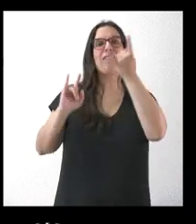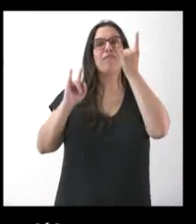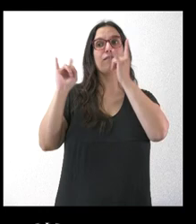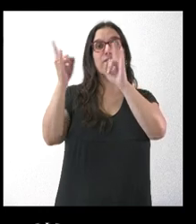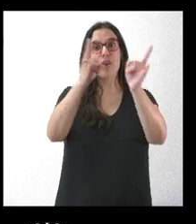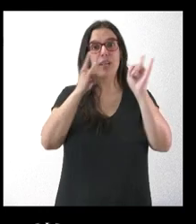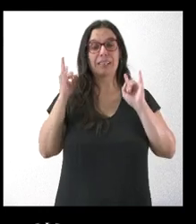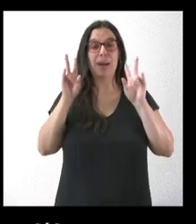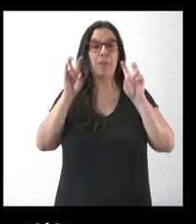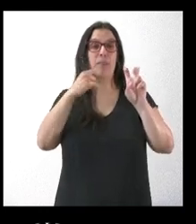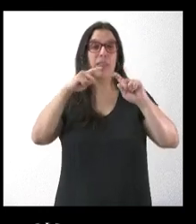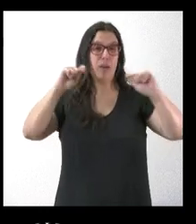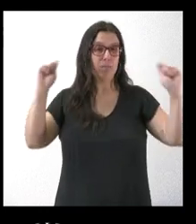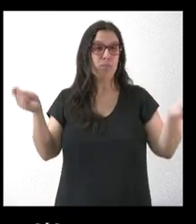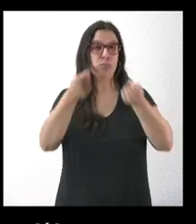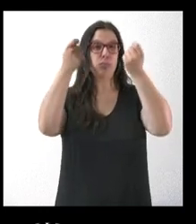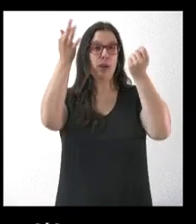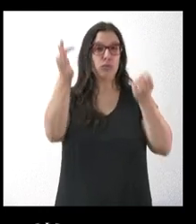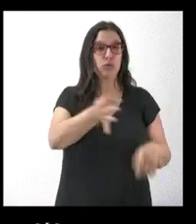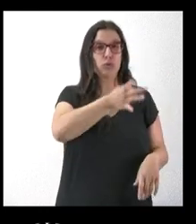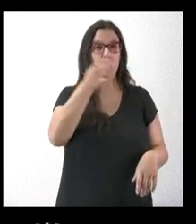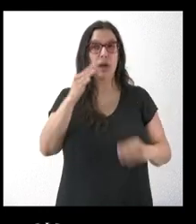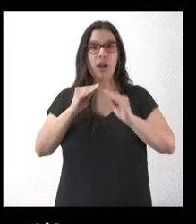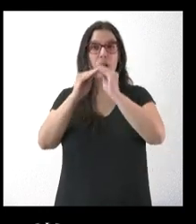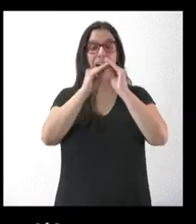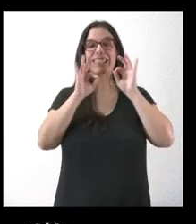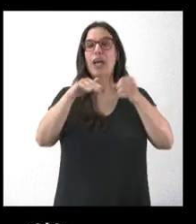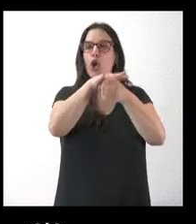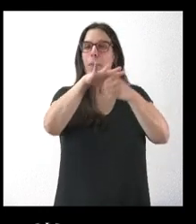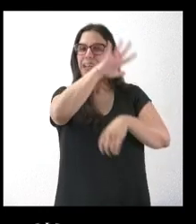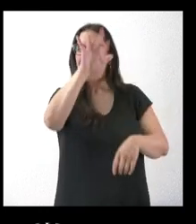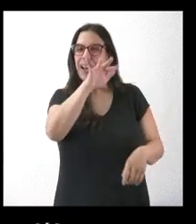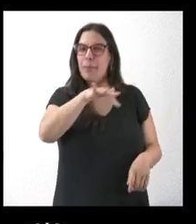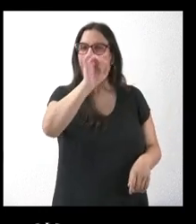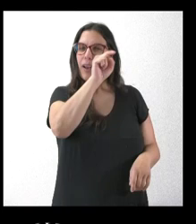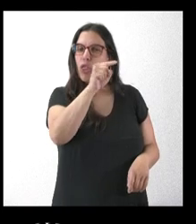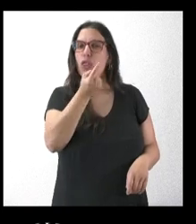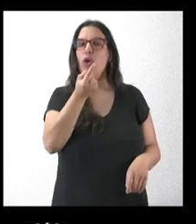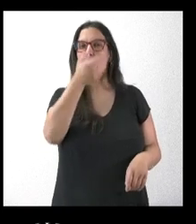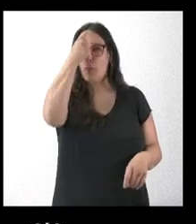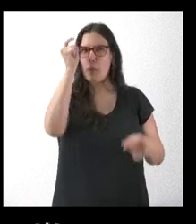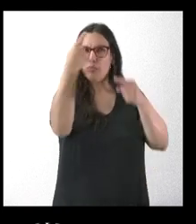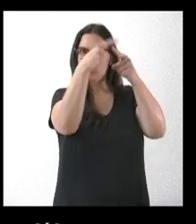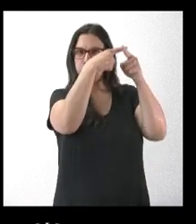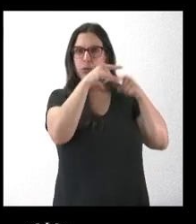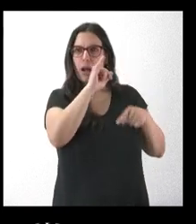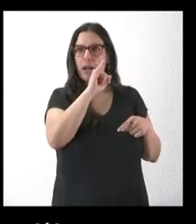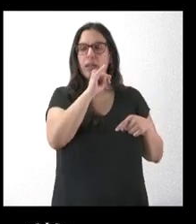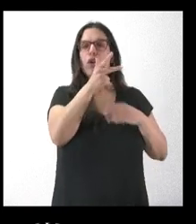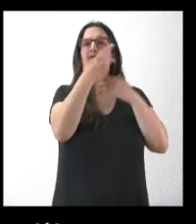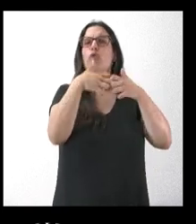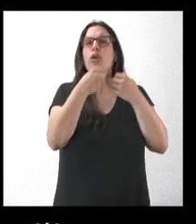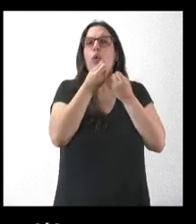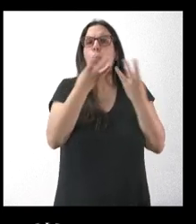se han anunciado, tenemos que instalado en la comarca del Vierzo, muy particularmente, en varios municipios, van a estar operativas, están